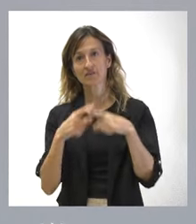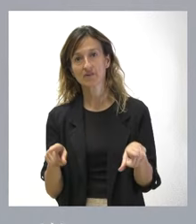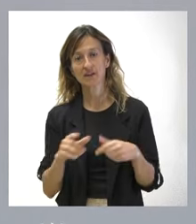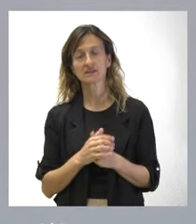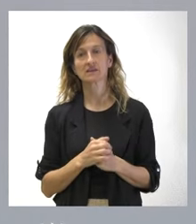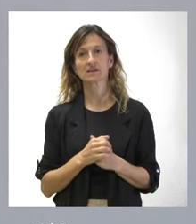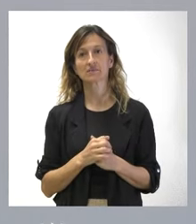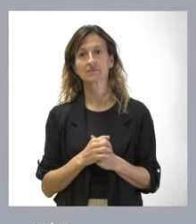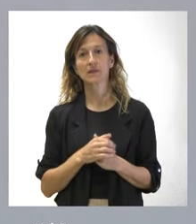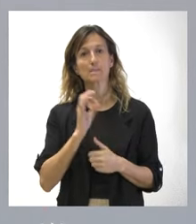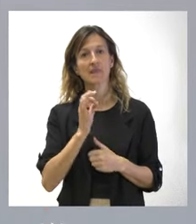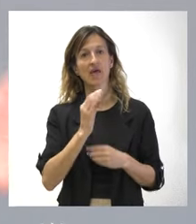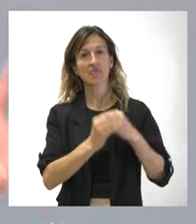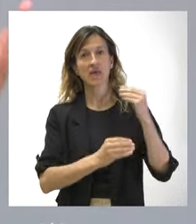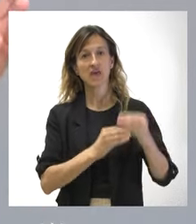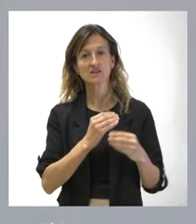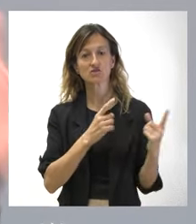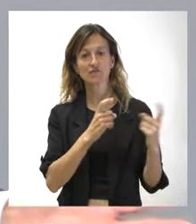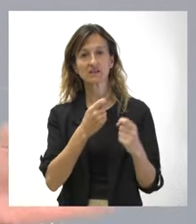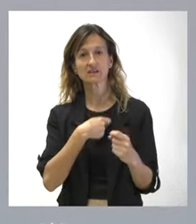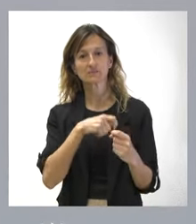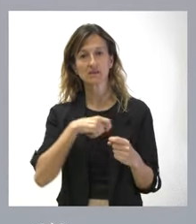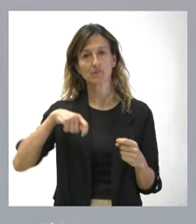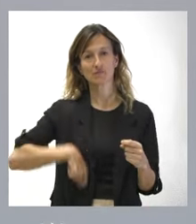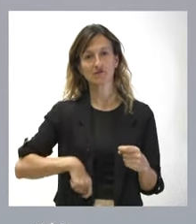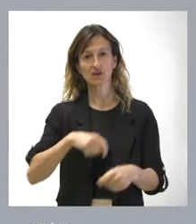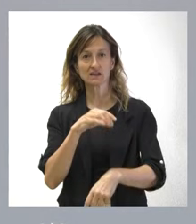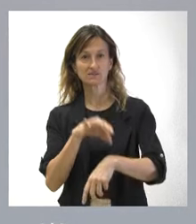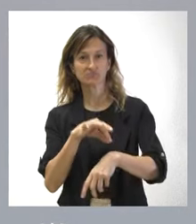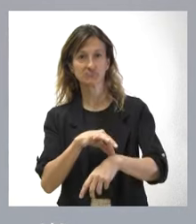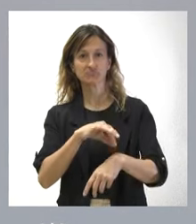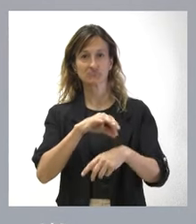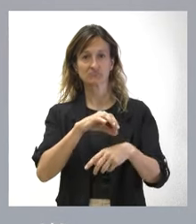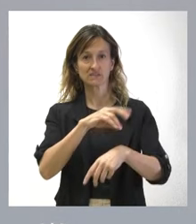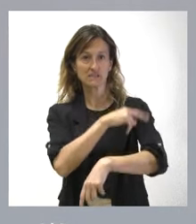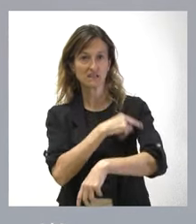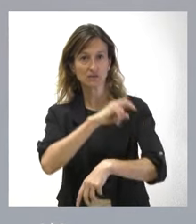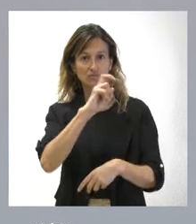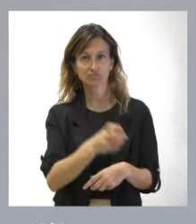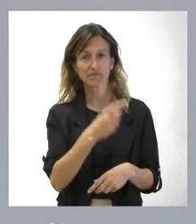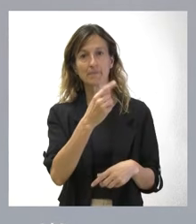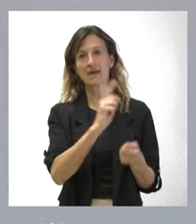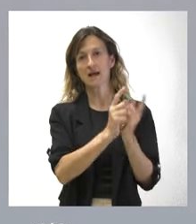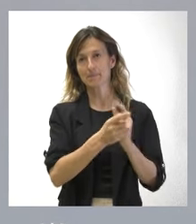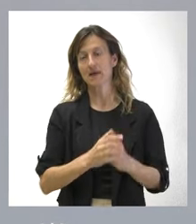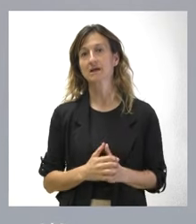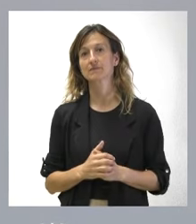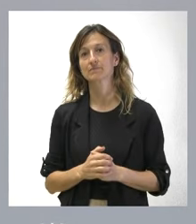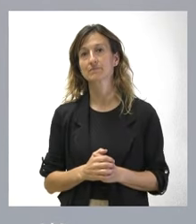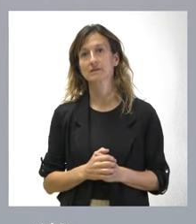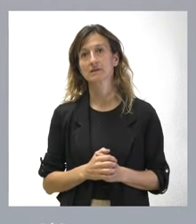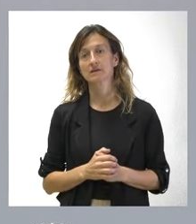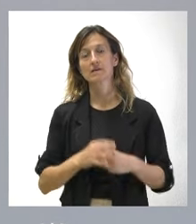cierto de que faltan en España profesionales sanitarios y que eso es algo que hay que corregir y que,